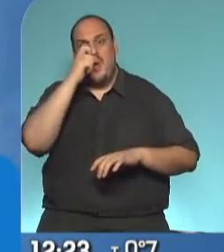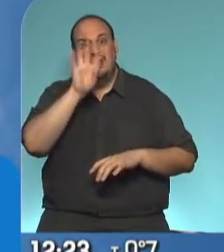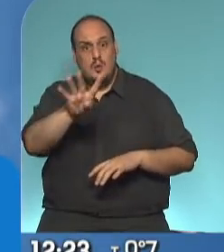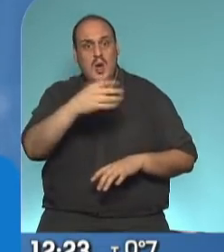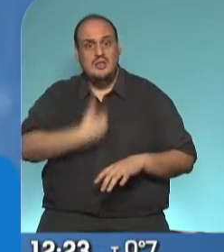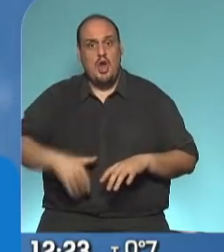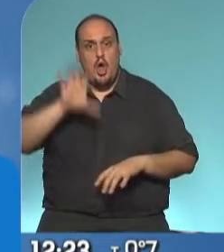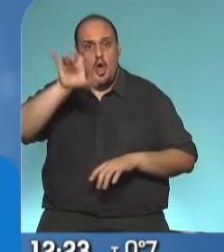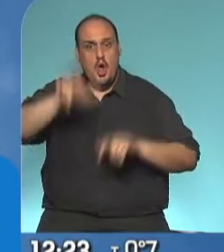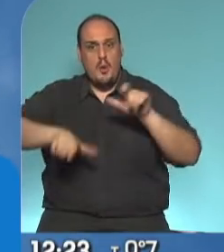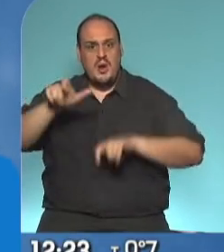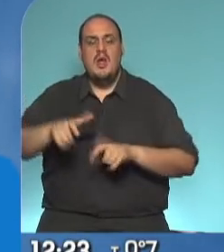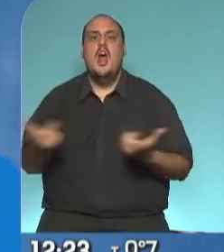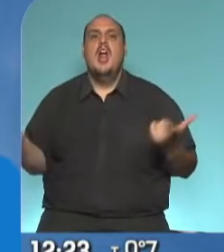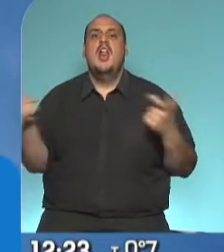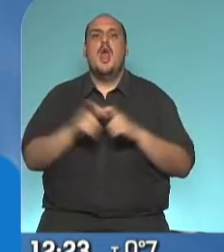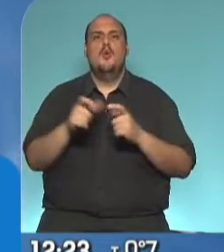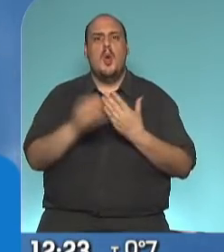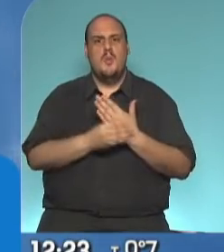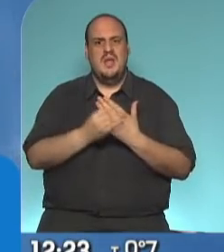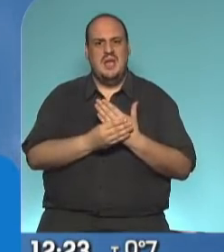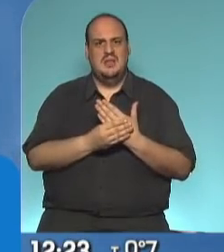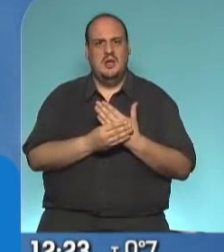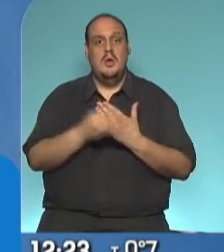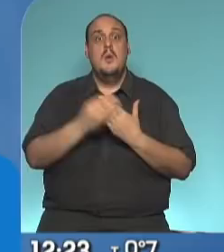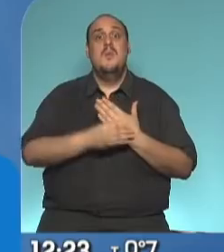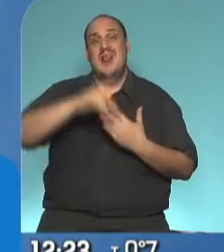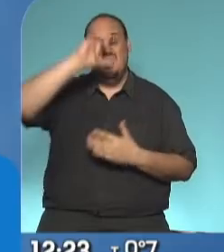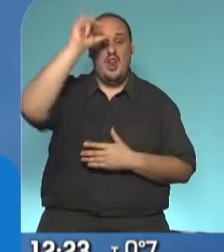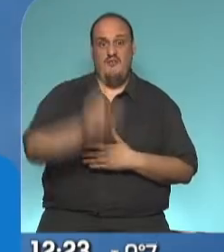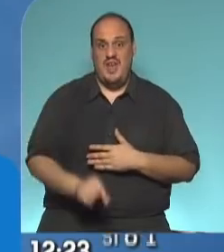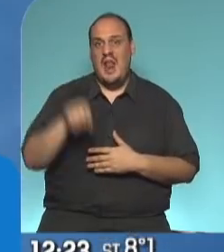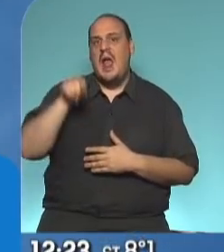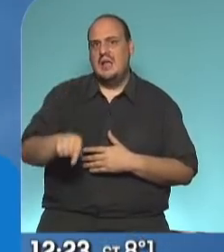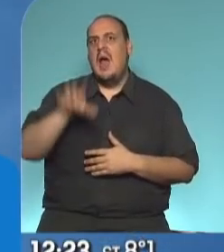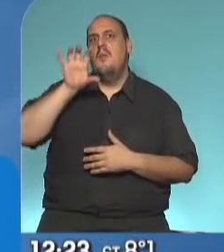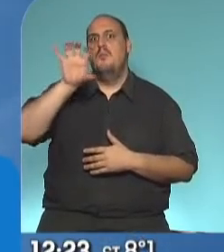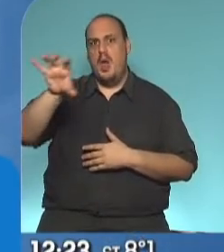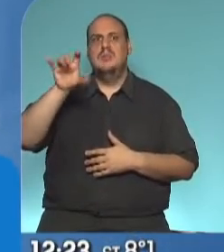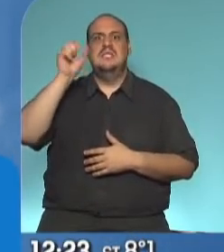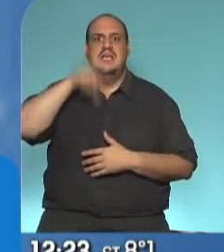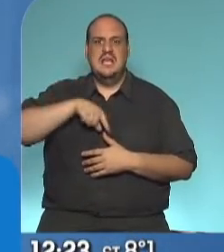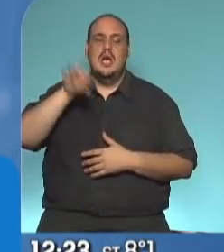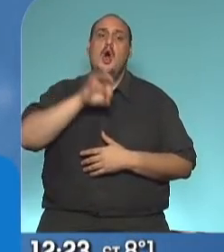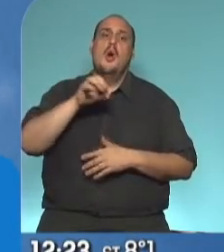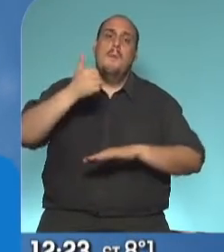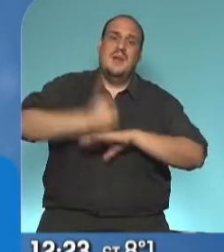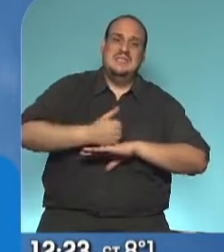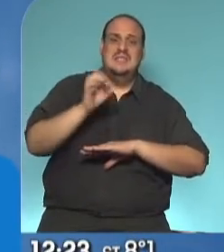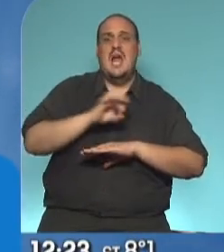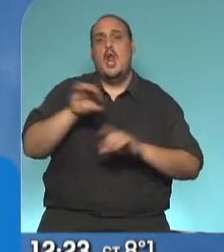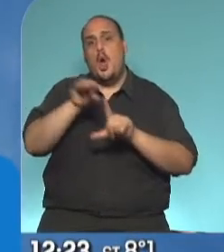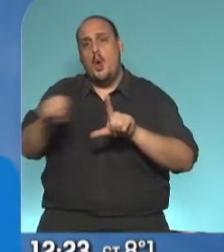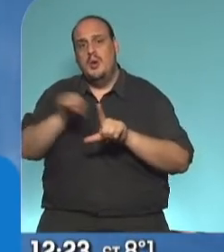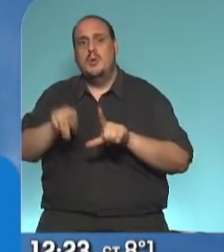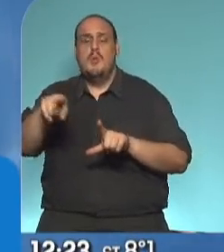posibilidad de hacer una reunión de gabinete aquí, gabinete federal, aquí en la provincia en forma presencial o virtual. Pero es muy buena